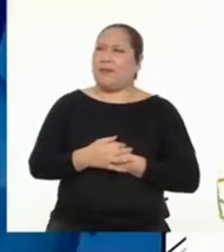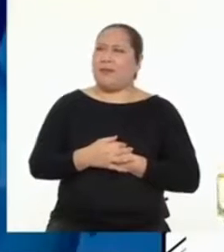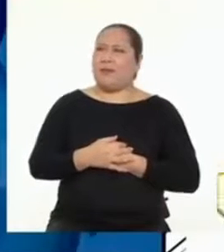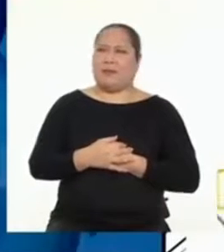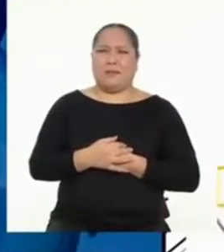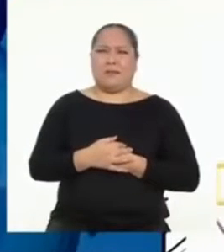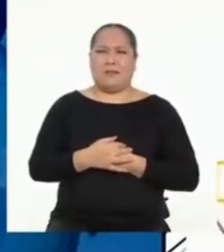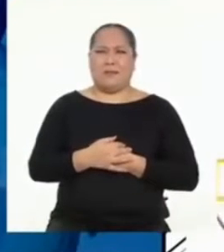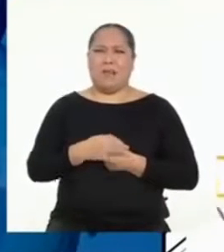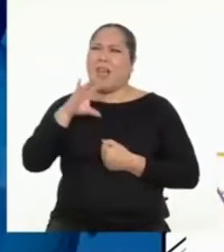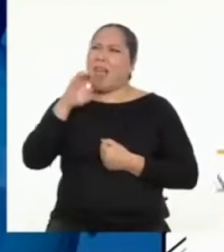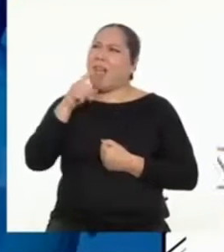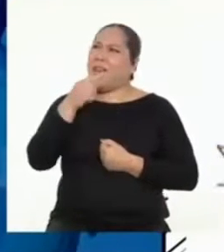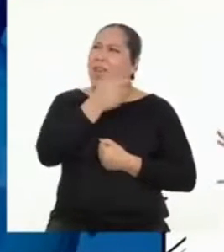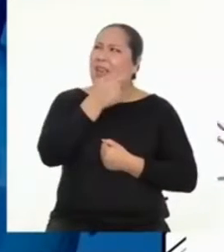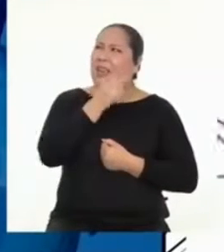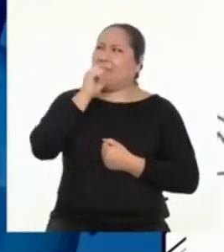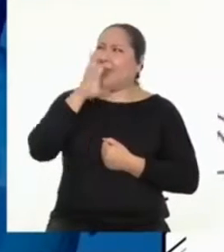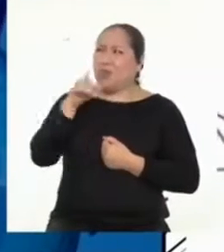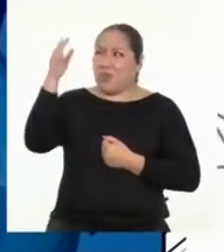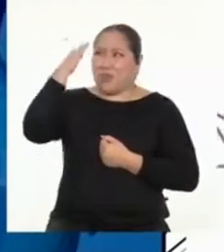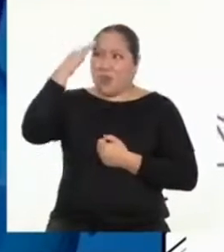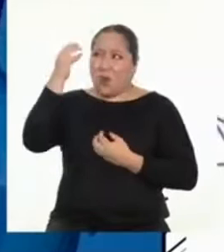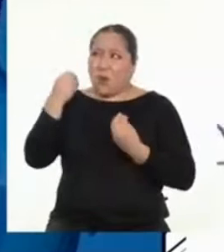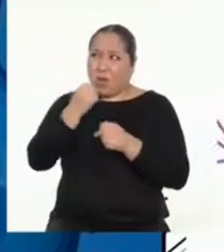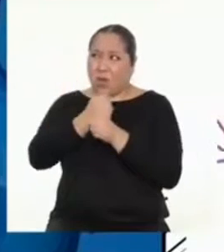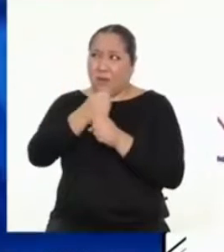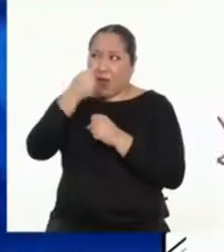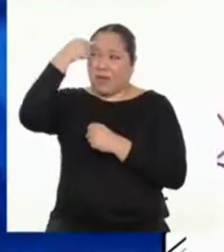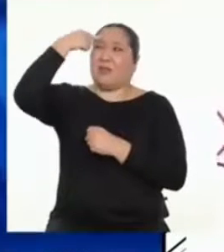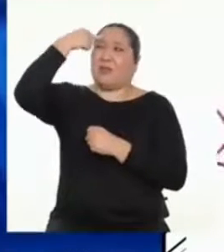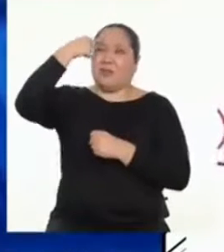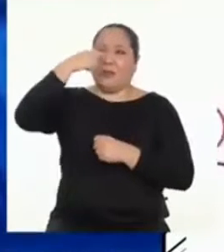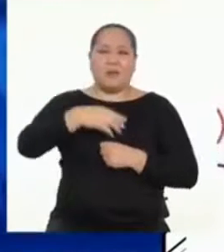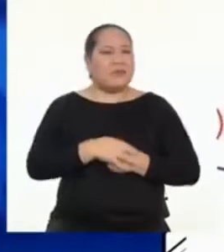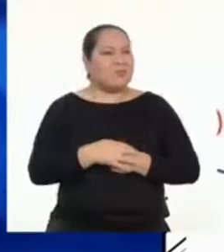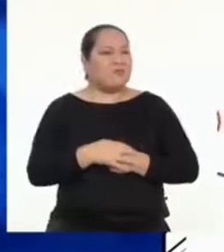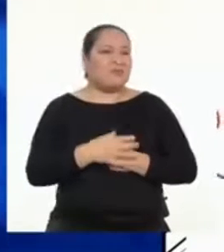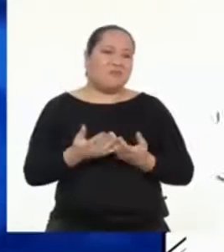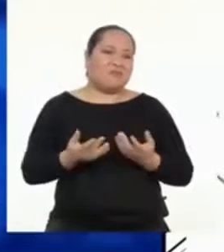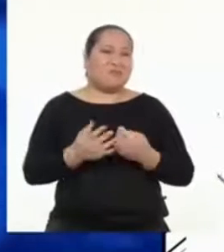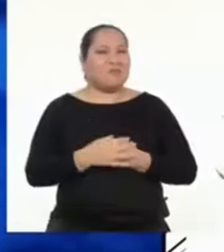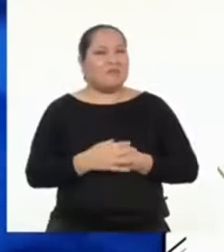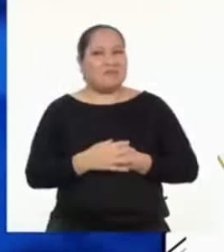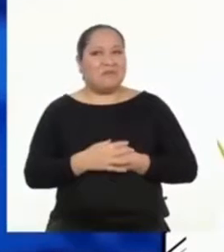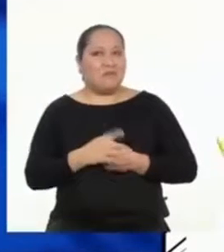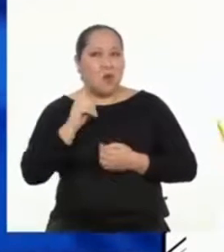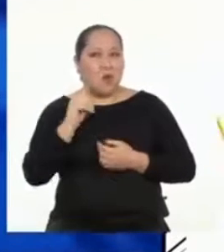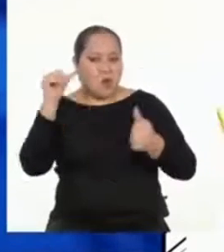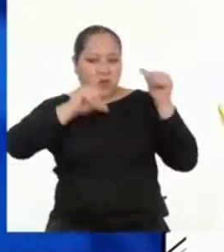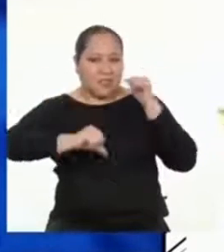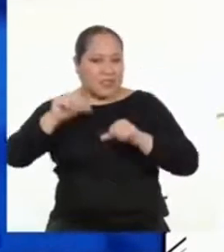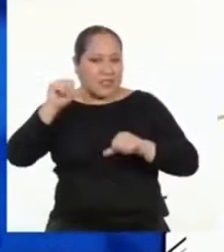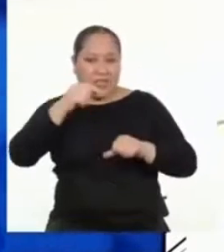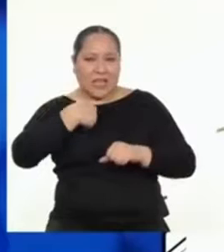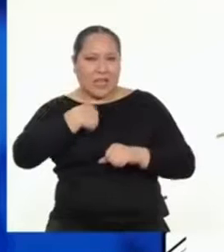Eh... Katy dice que usted sabe cómo funciona nuestro cerebro, dijo Moyo. Bueno, ni siquiera los científicos